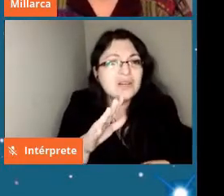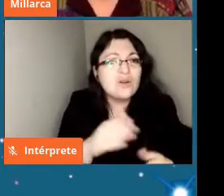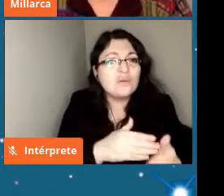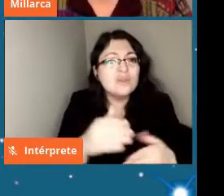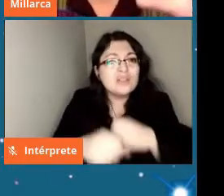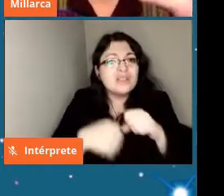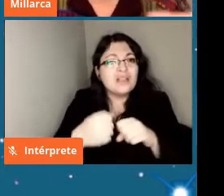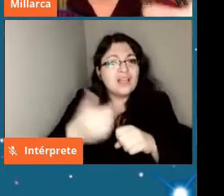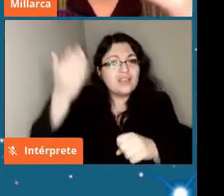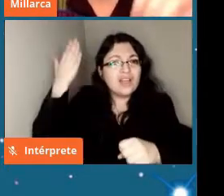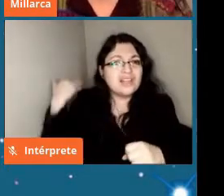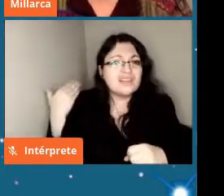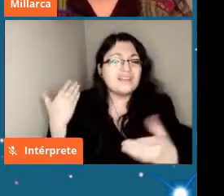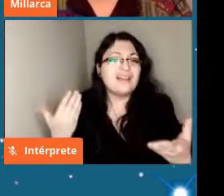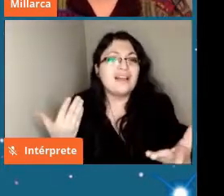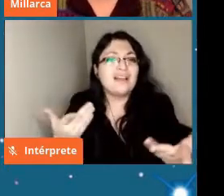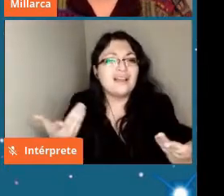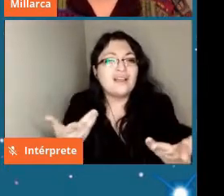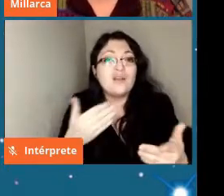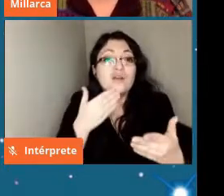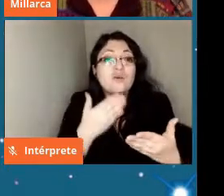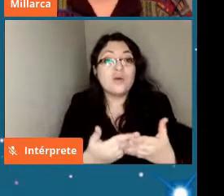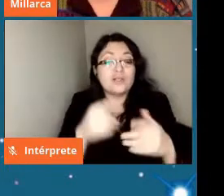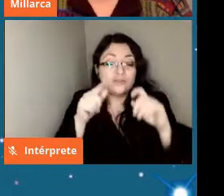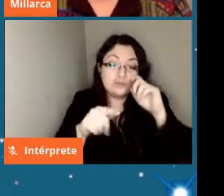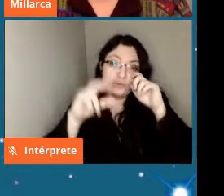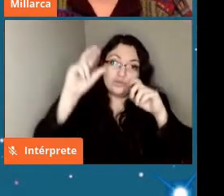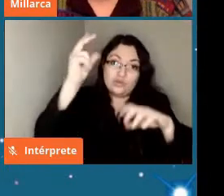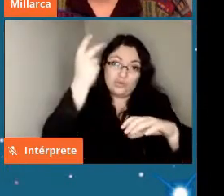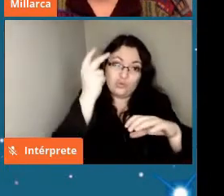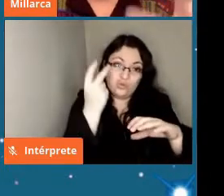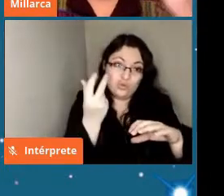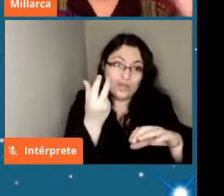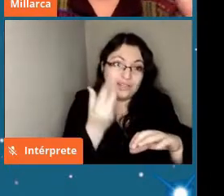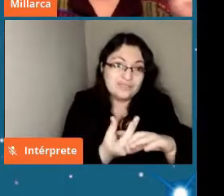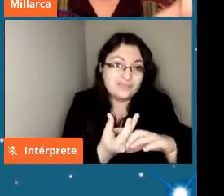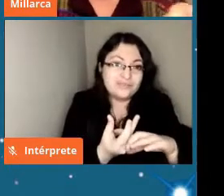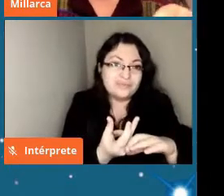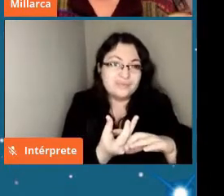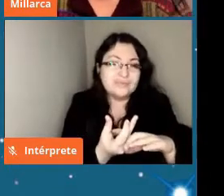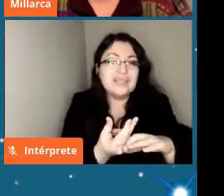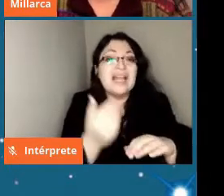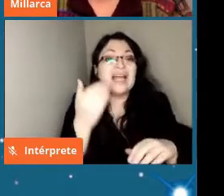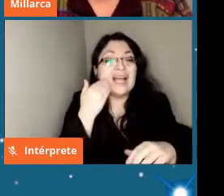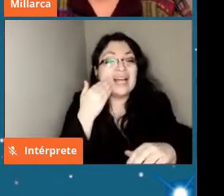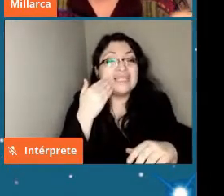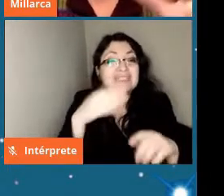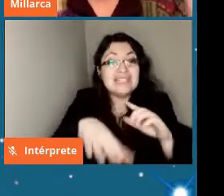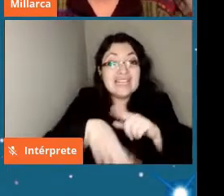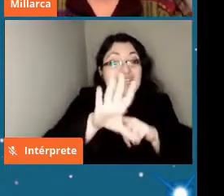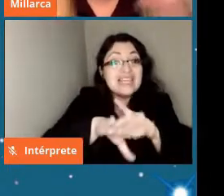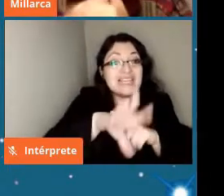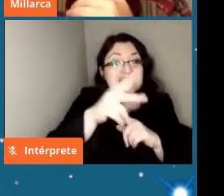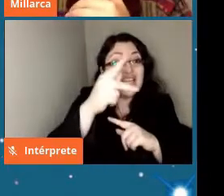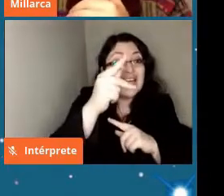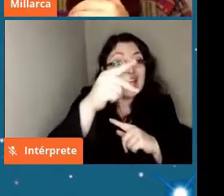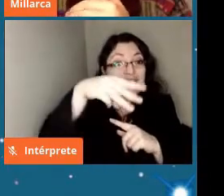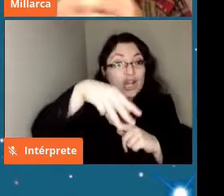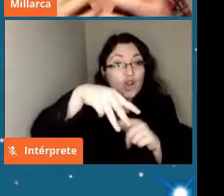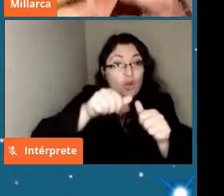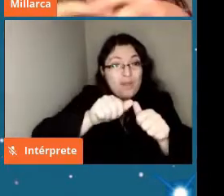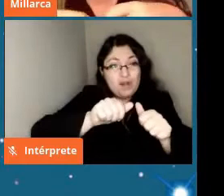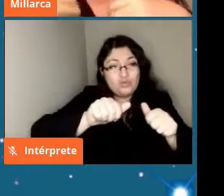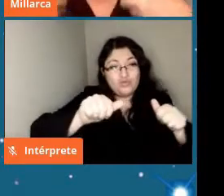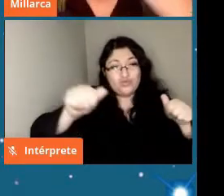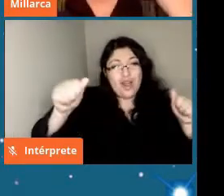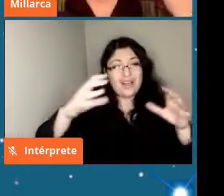Yucatán que fue el encuentro con un asteroide de casi 15 kilómetros de diámetro que además